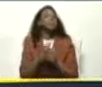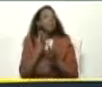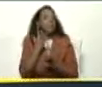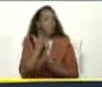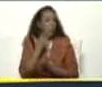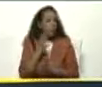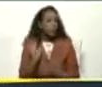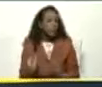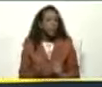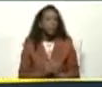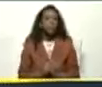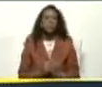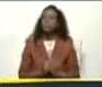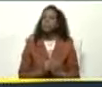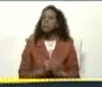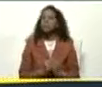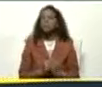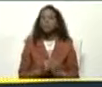Esta